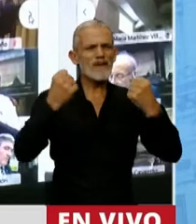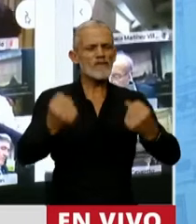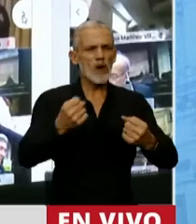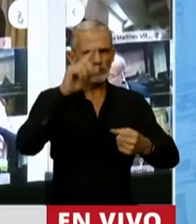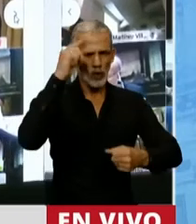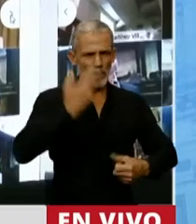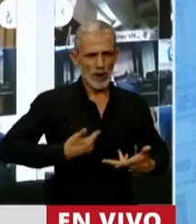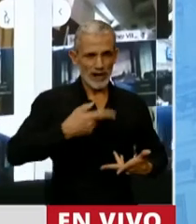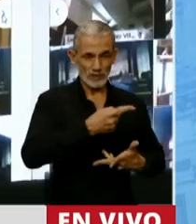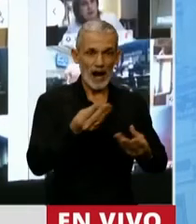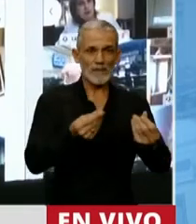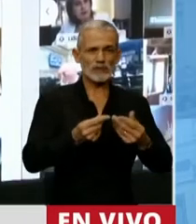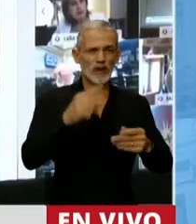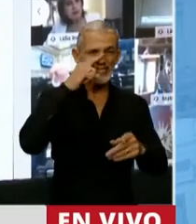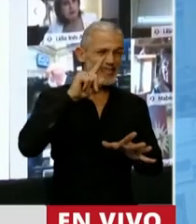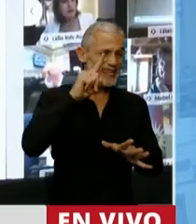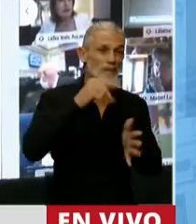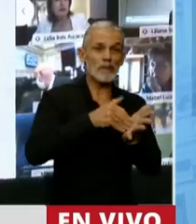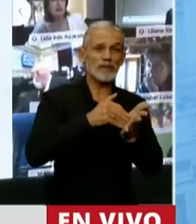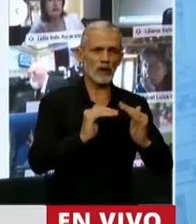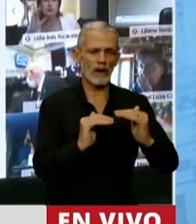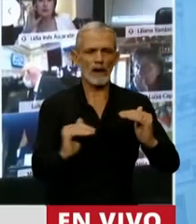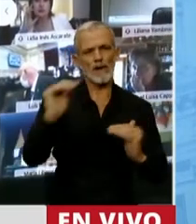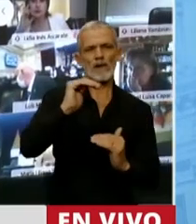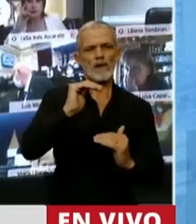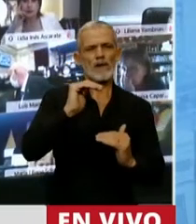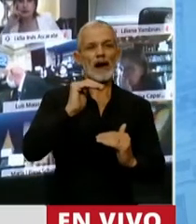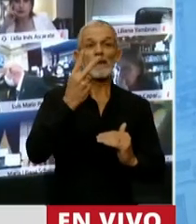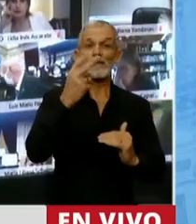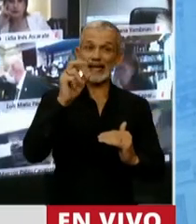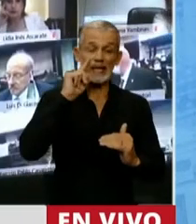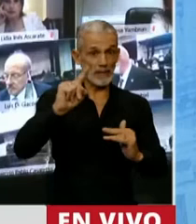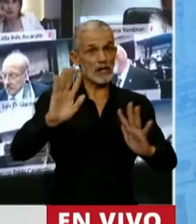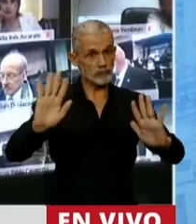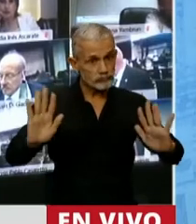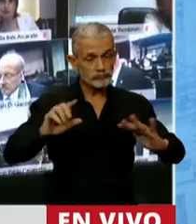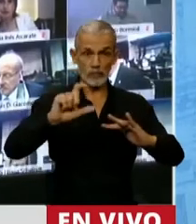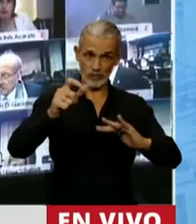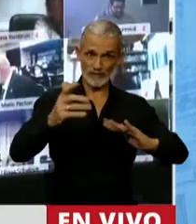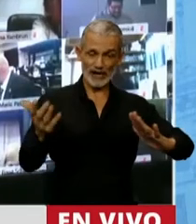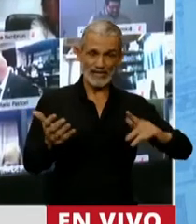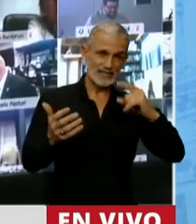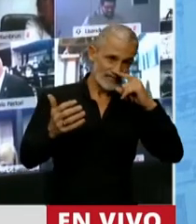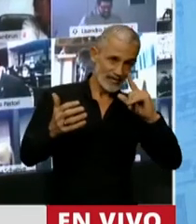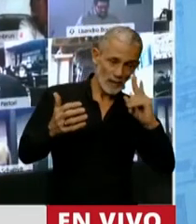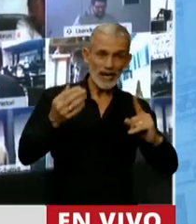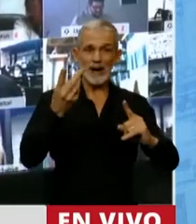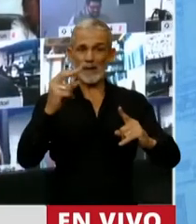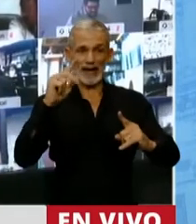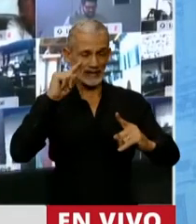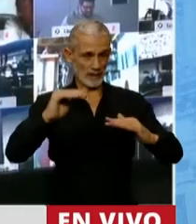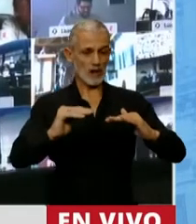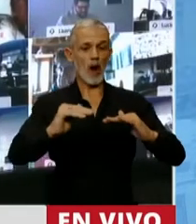original, la suma de 7.000 millones de pesos elevándolo al mismo hasta 20.000 millones de pesos. No obstante,